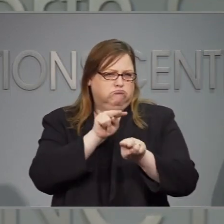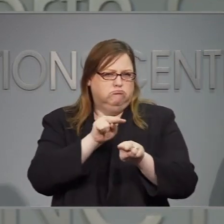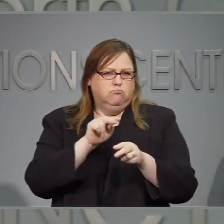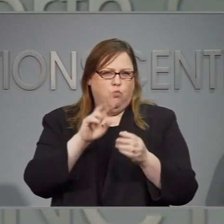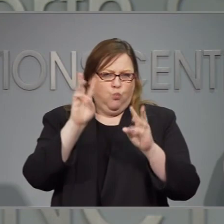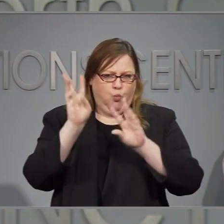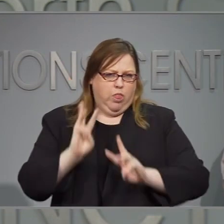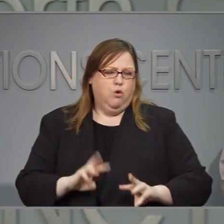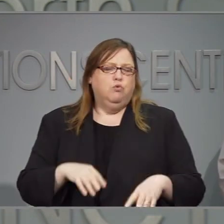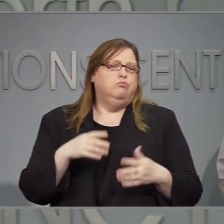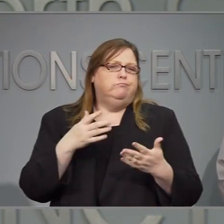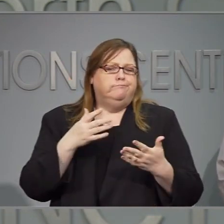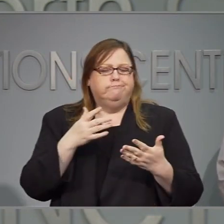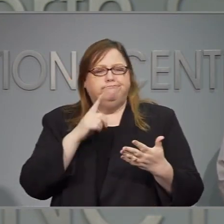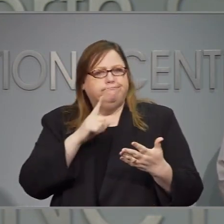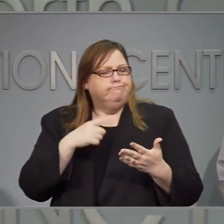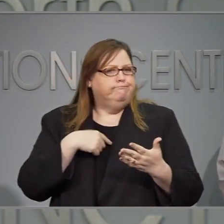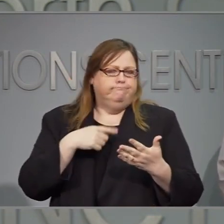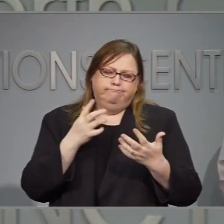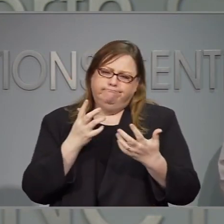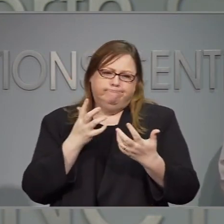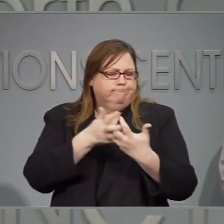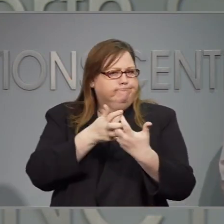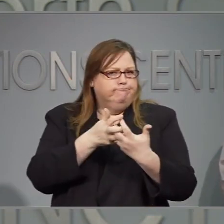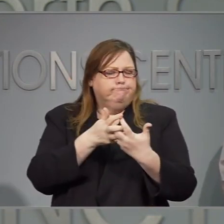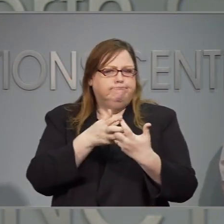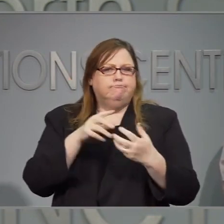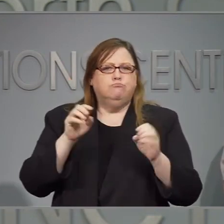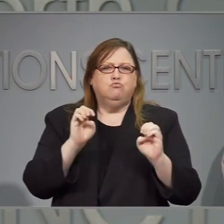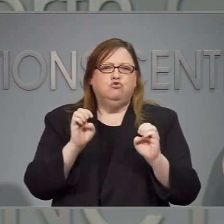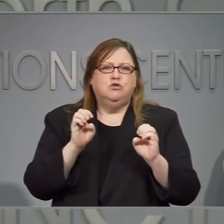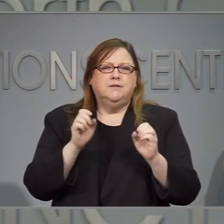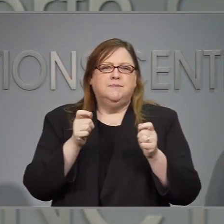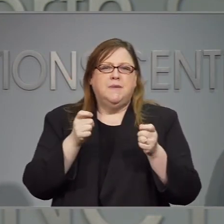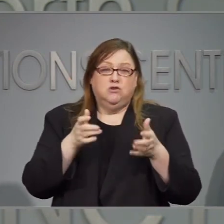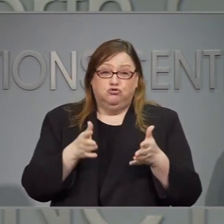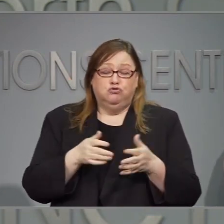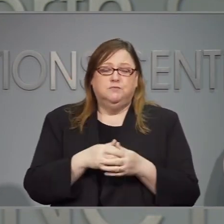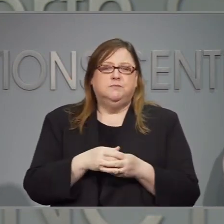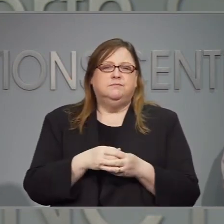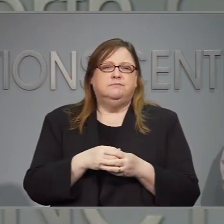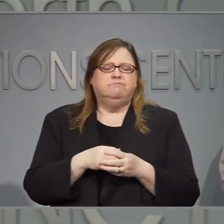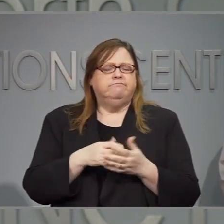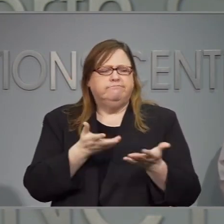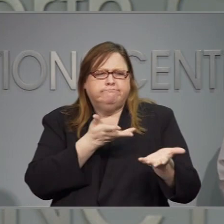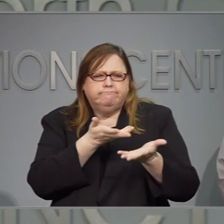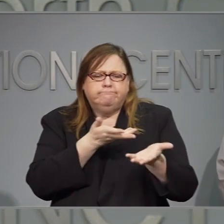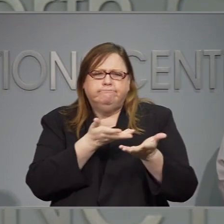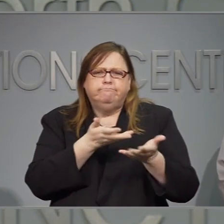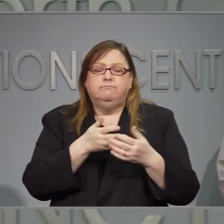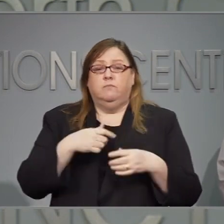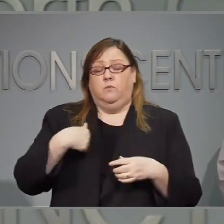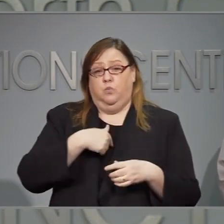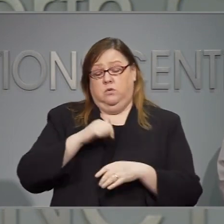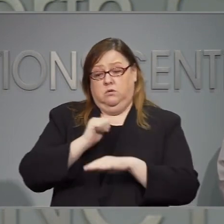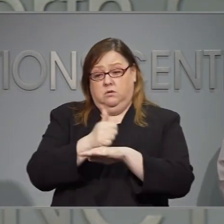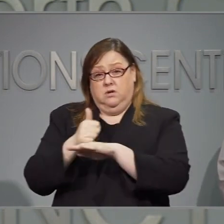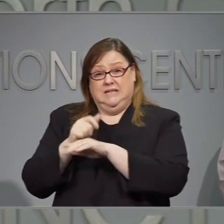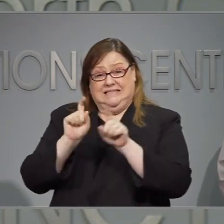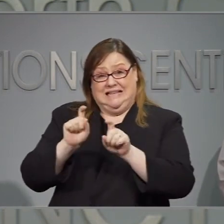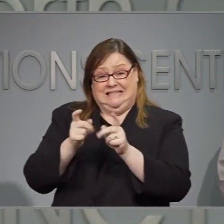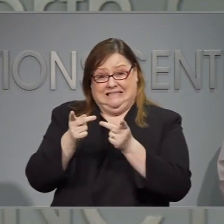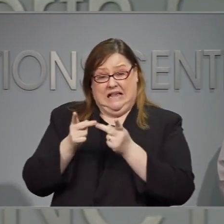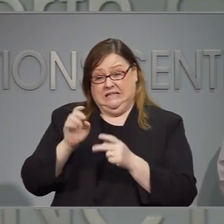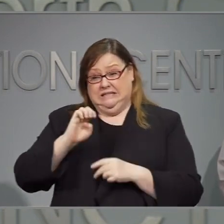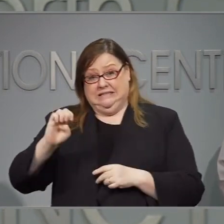vamos está monitorear estamos trabajando con el sistema de emergencia en los sitios de prueba en la parte este del